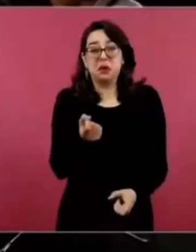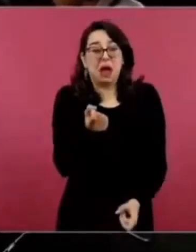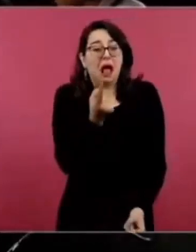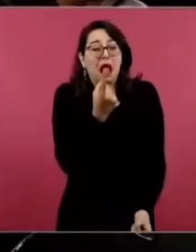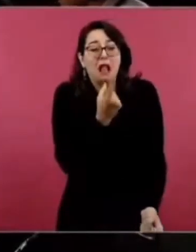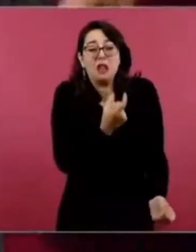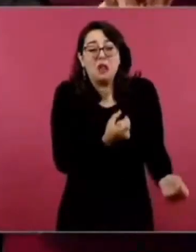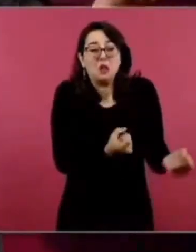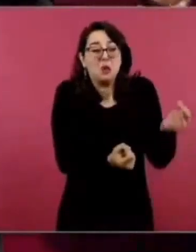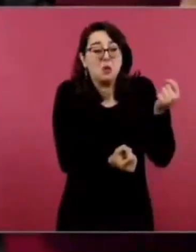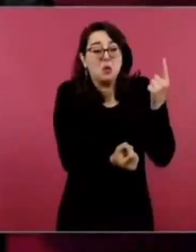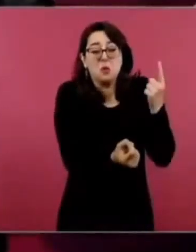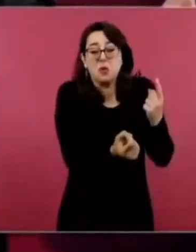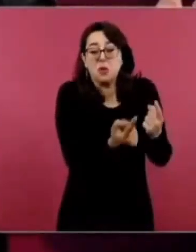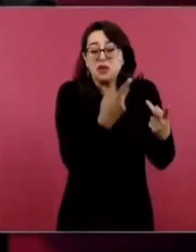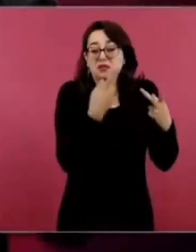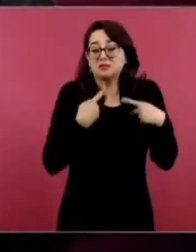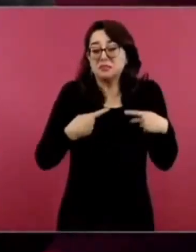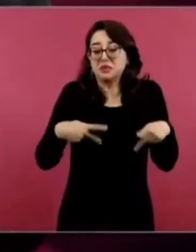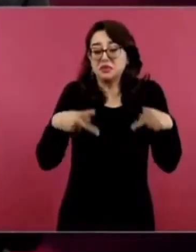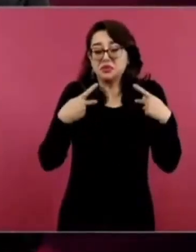Entonces, ¿cómo vamos a estar?